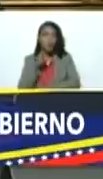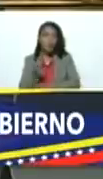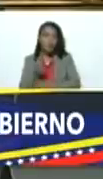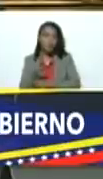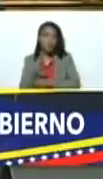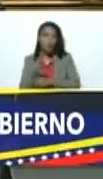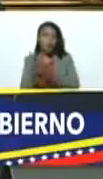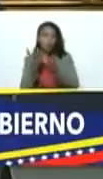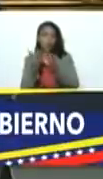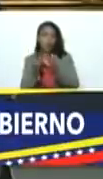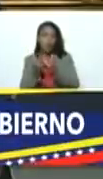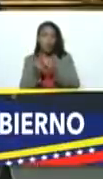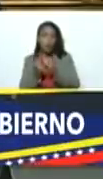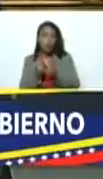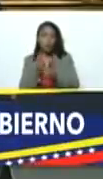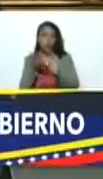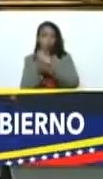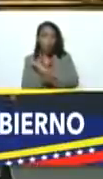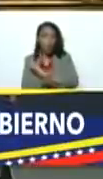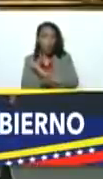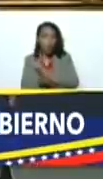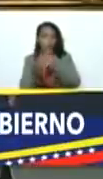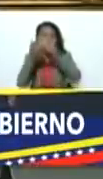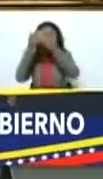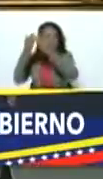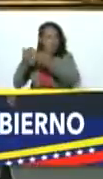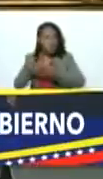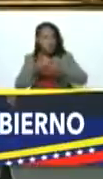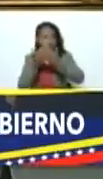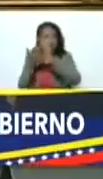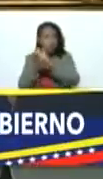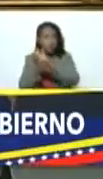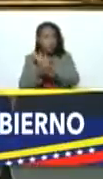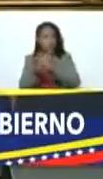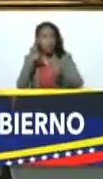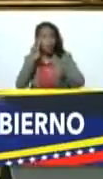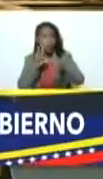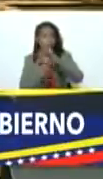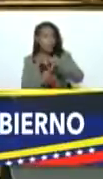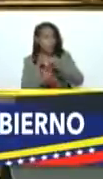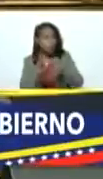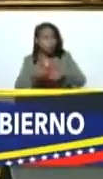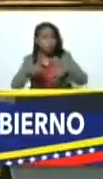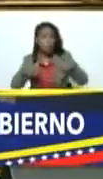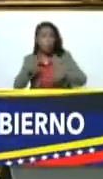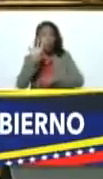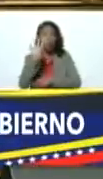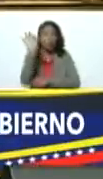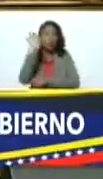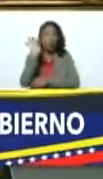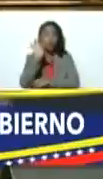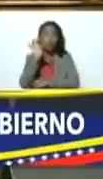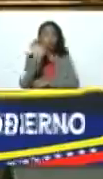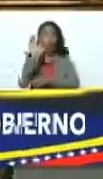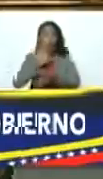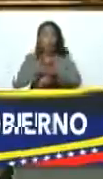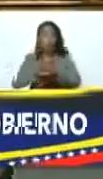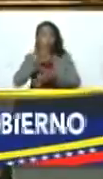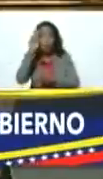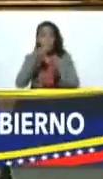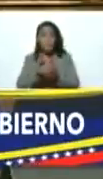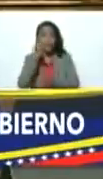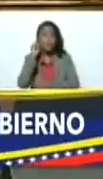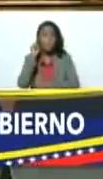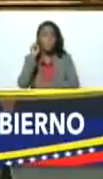numerólogos se proyecta un crecimiento del 4% de lo que fue el 2021 primer